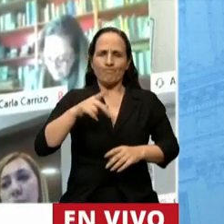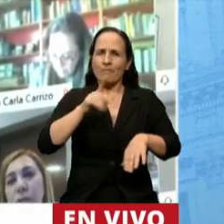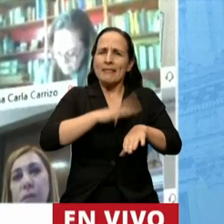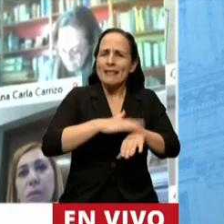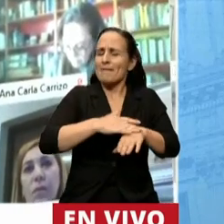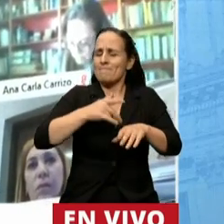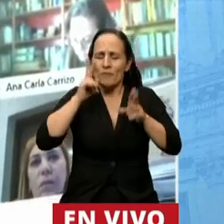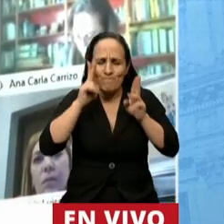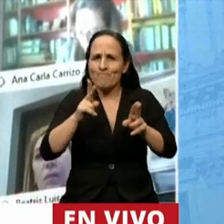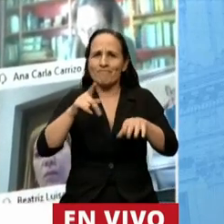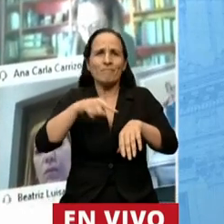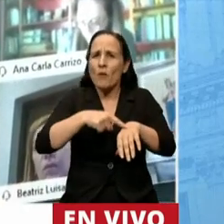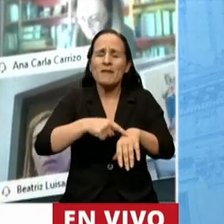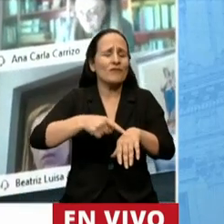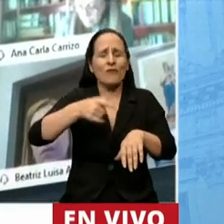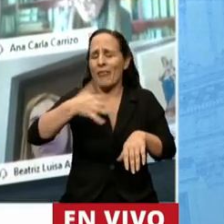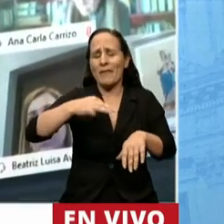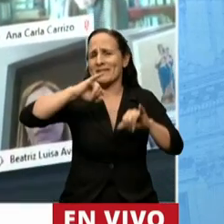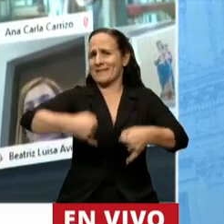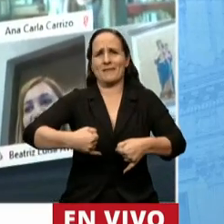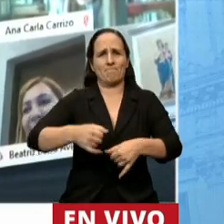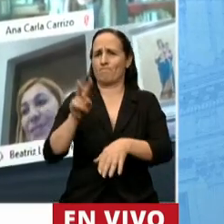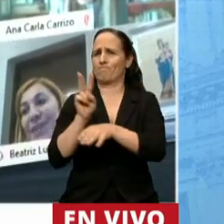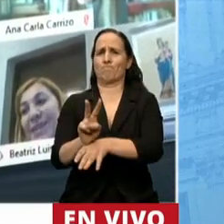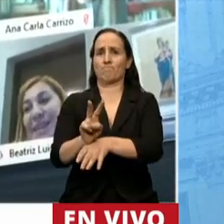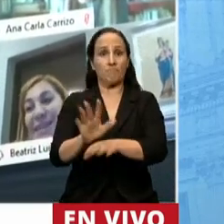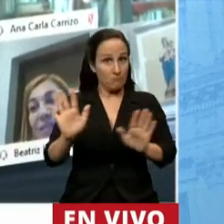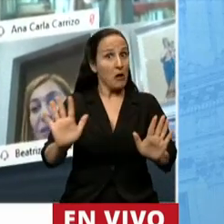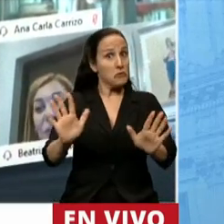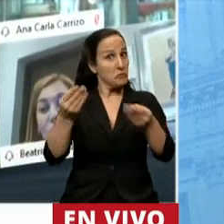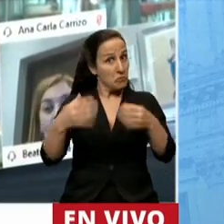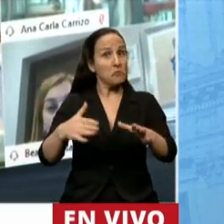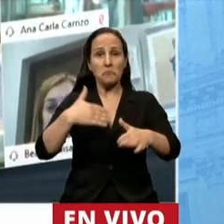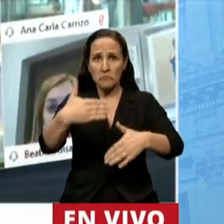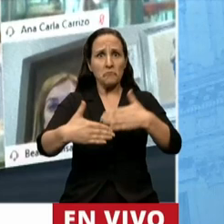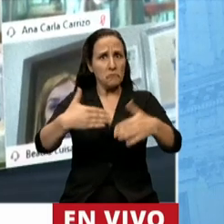necesario y en el tiempo justo. Y así lo hicimos. Así lo hicimos.